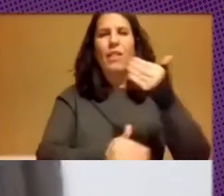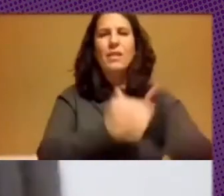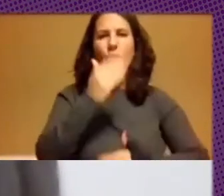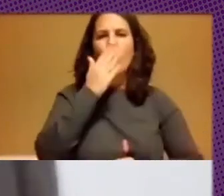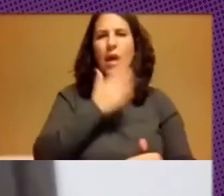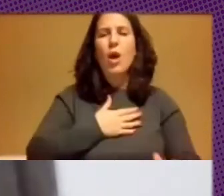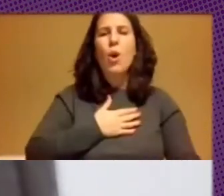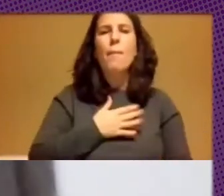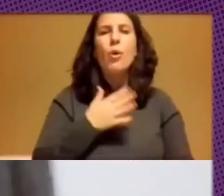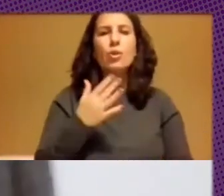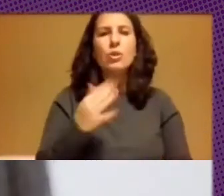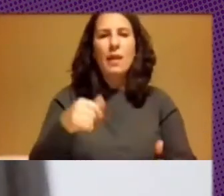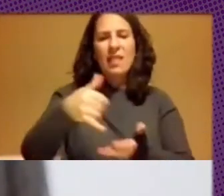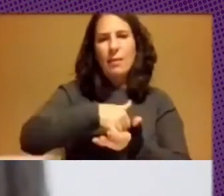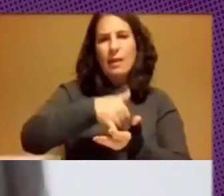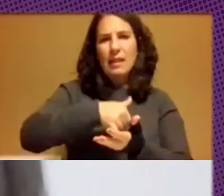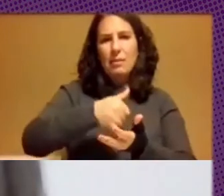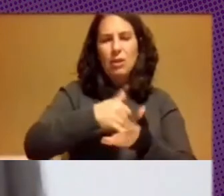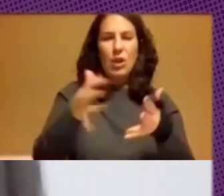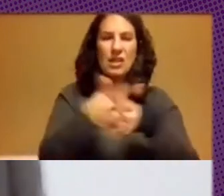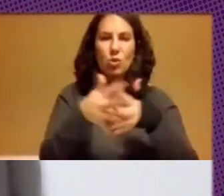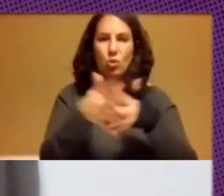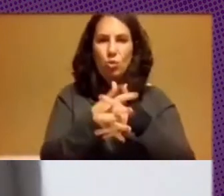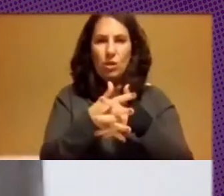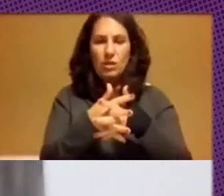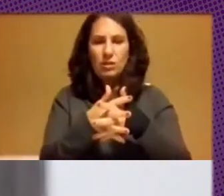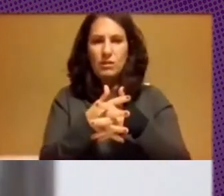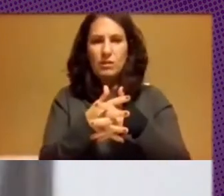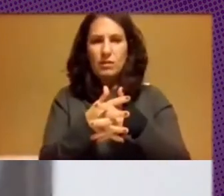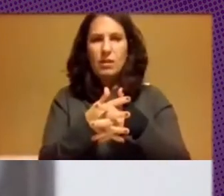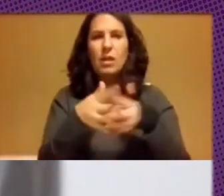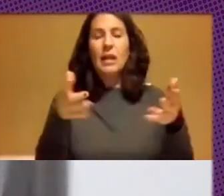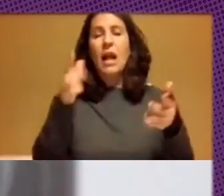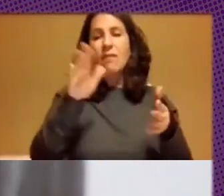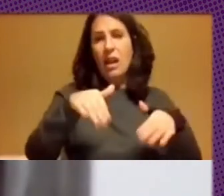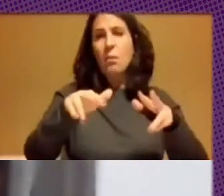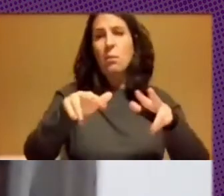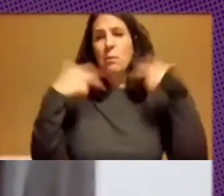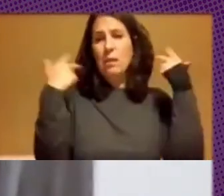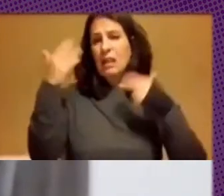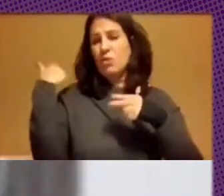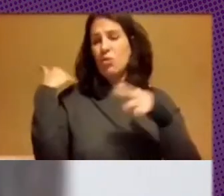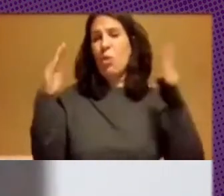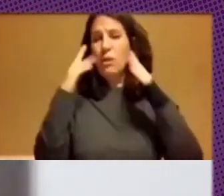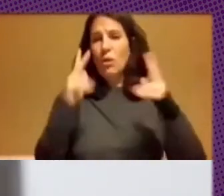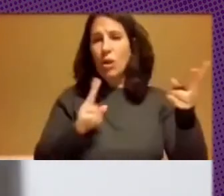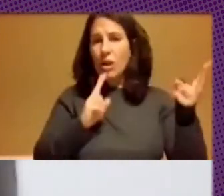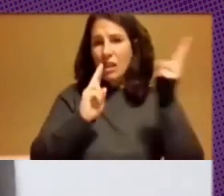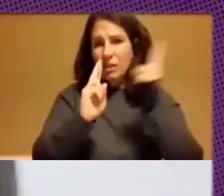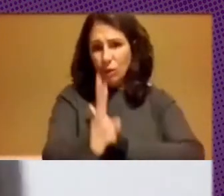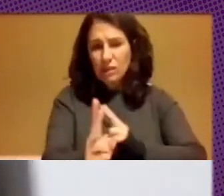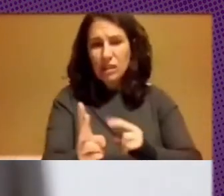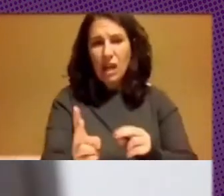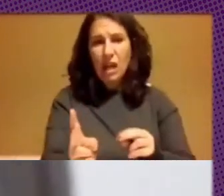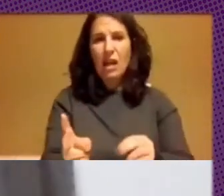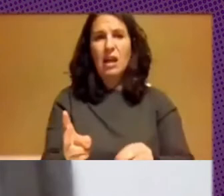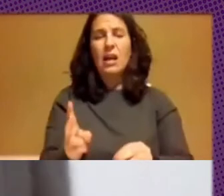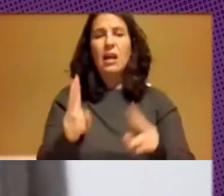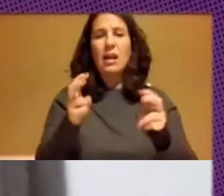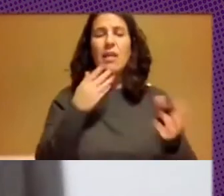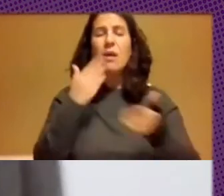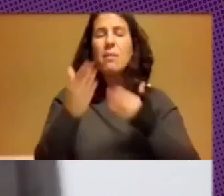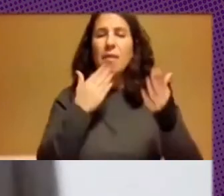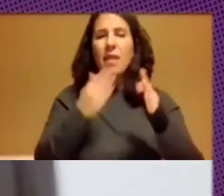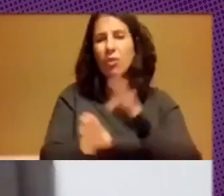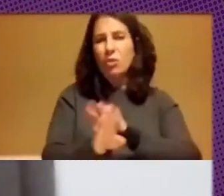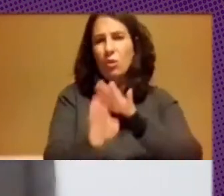debilitamiento de las estructuras ya instaladas que permitieron dar respuesta a la demanda de la continuidad